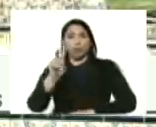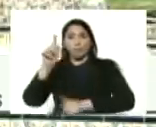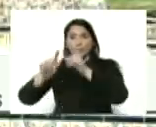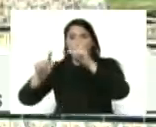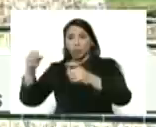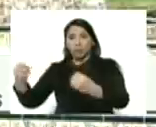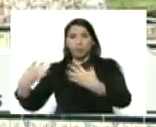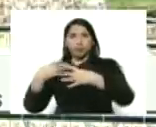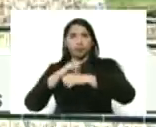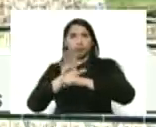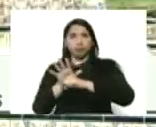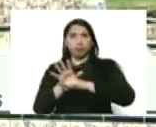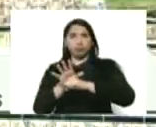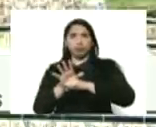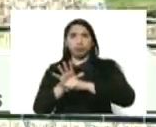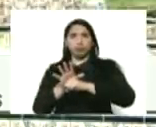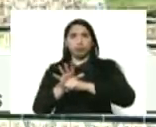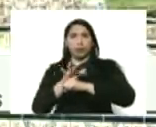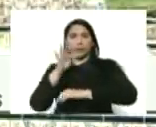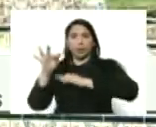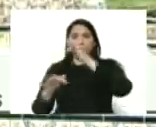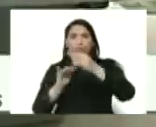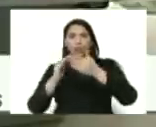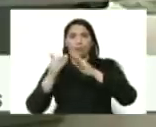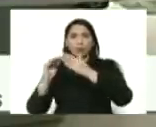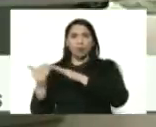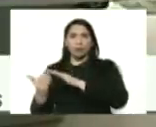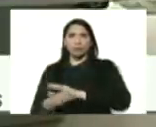de transmisión comunitaria.